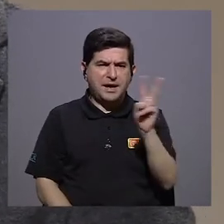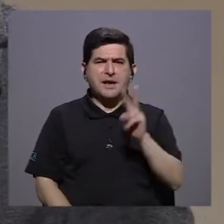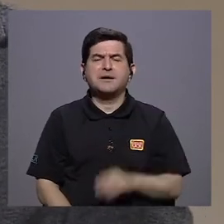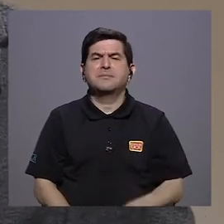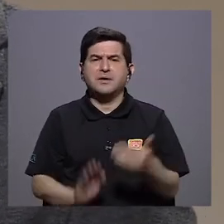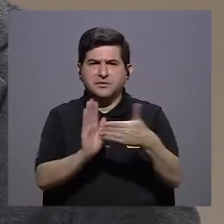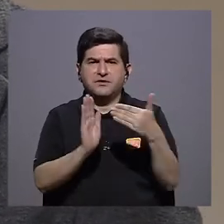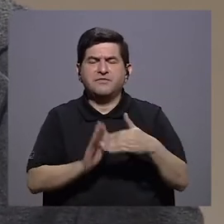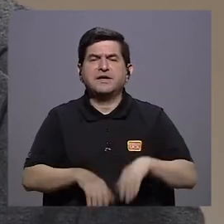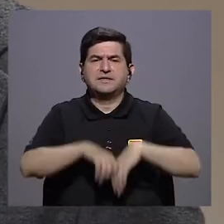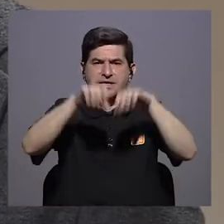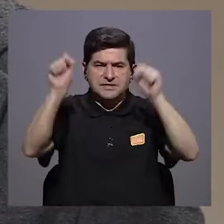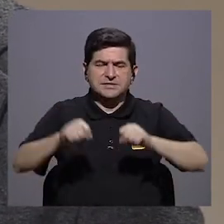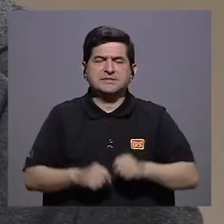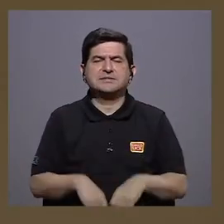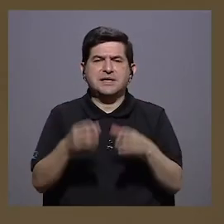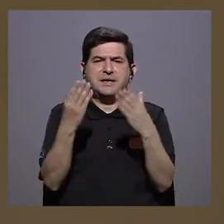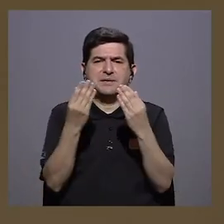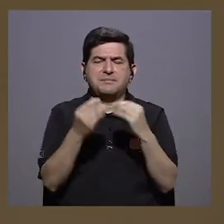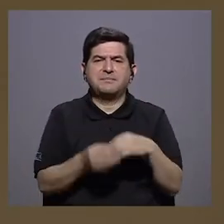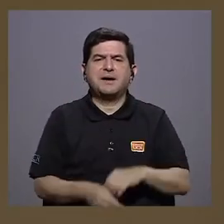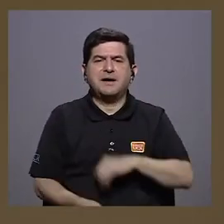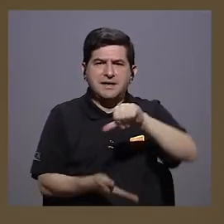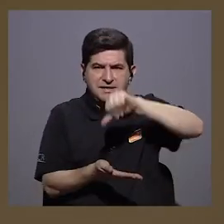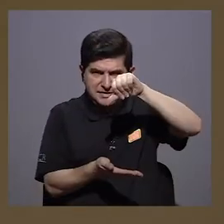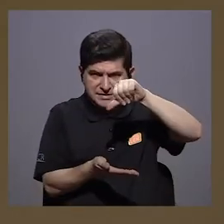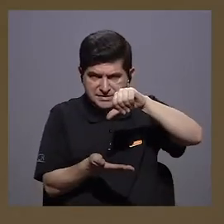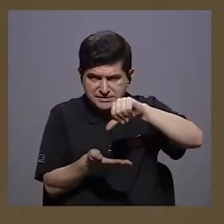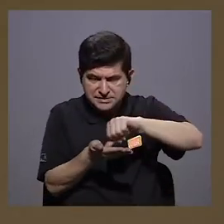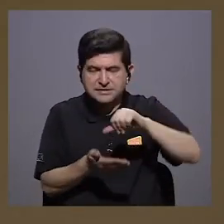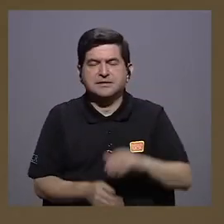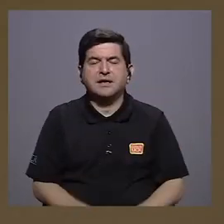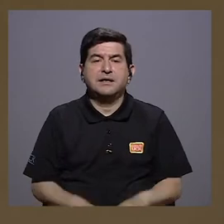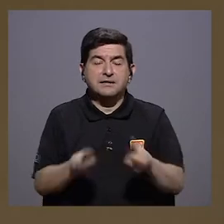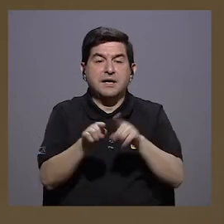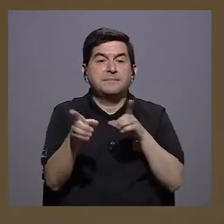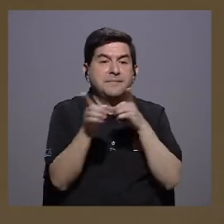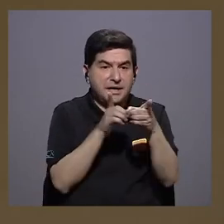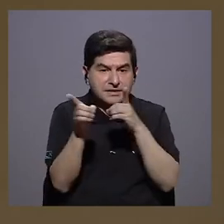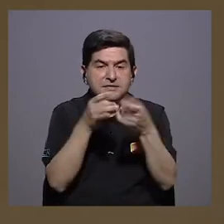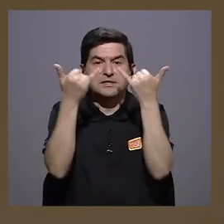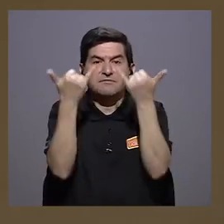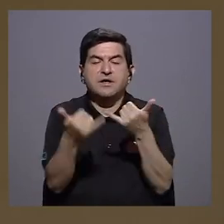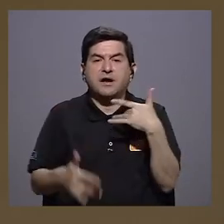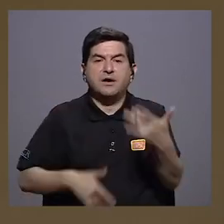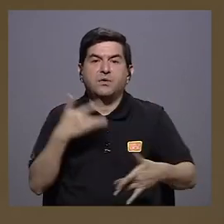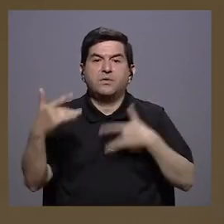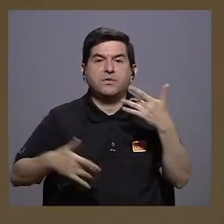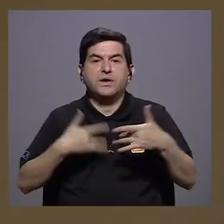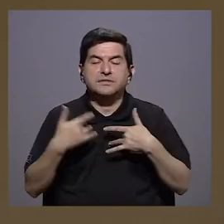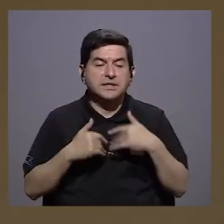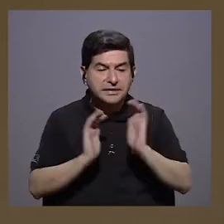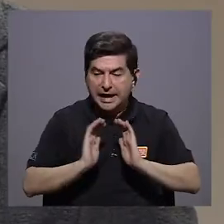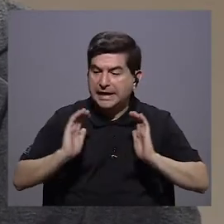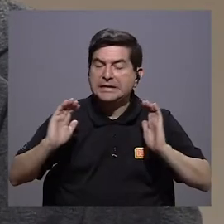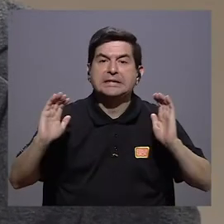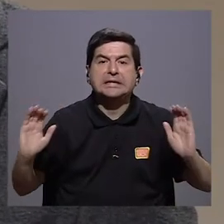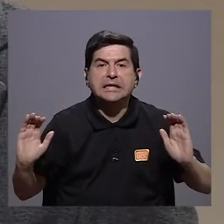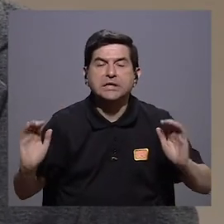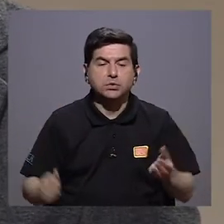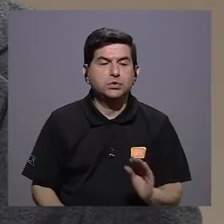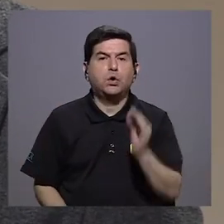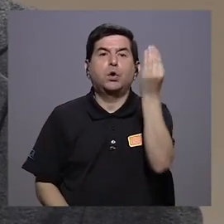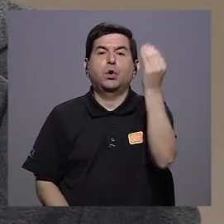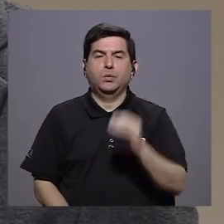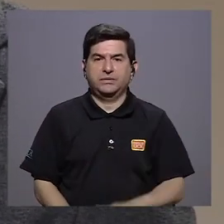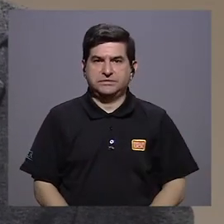en el sistema nervioso central. Así como esta semana se empezó a describir un síntoma en niños especialmente, o gente